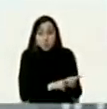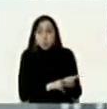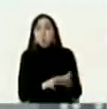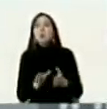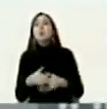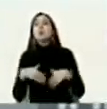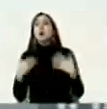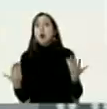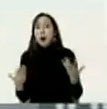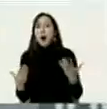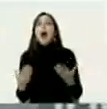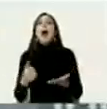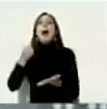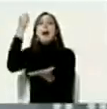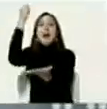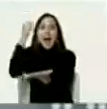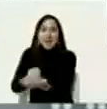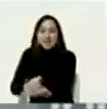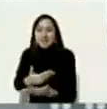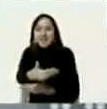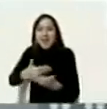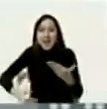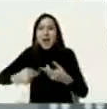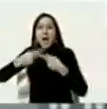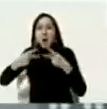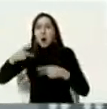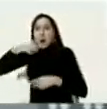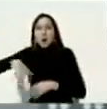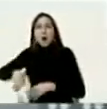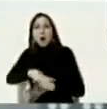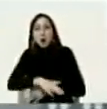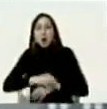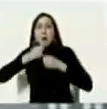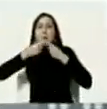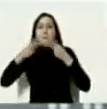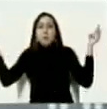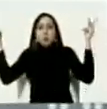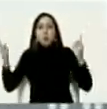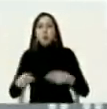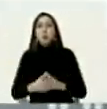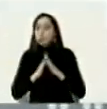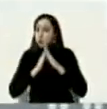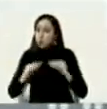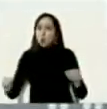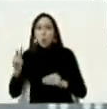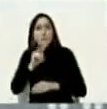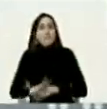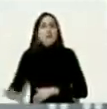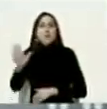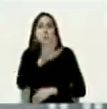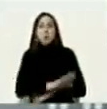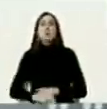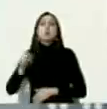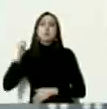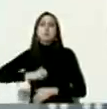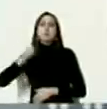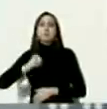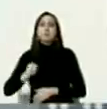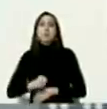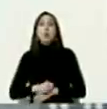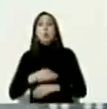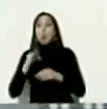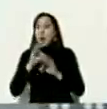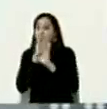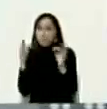viene gaceta oficial y ya es memorándum de entendimiento legal en todo el territorio nacional es un paso realmente